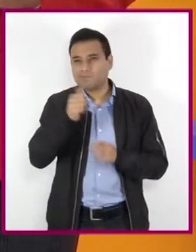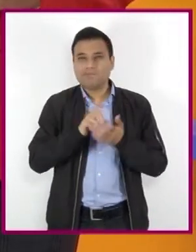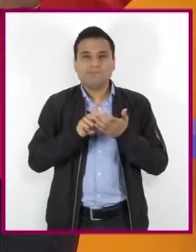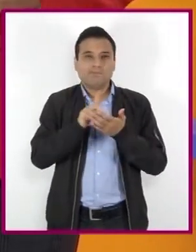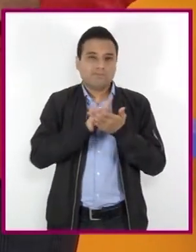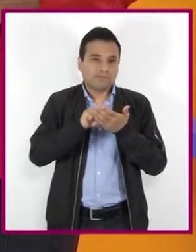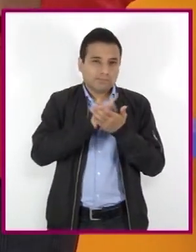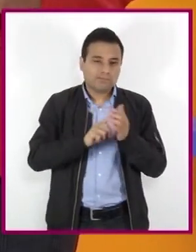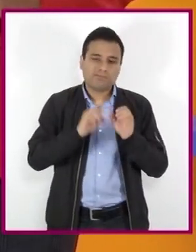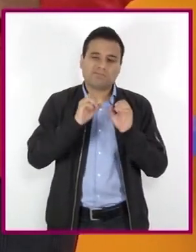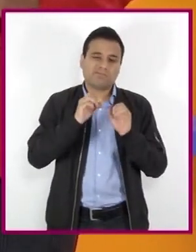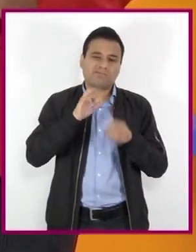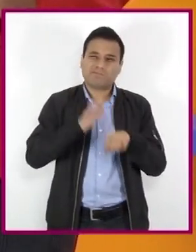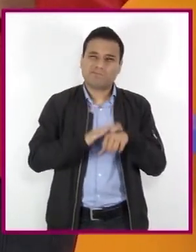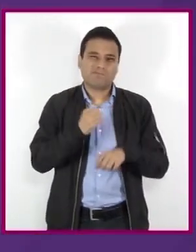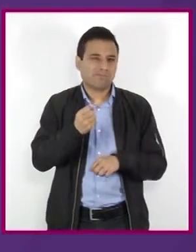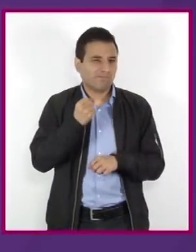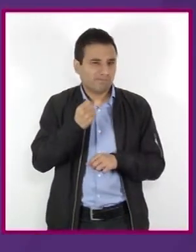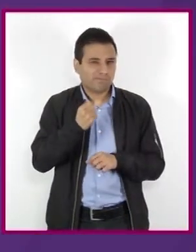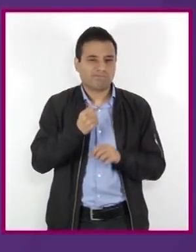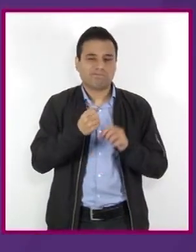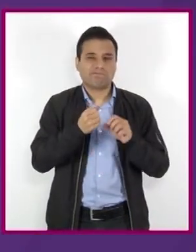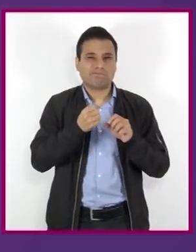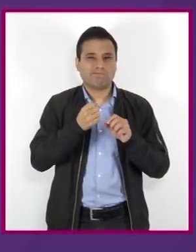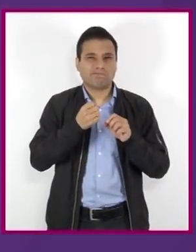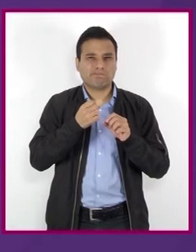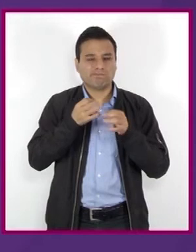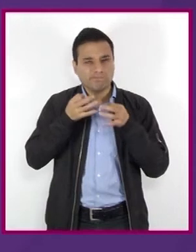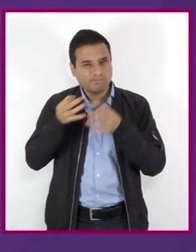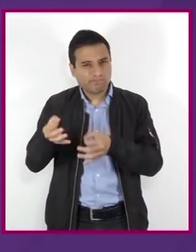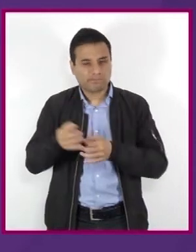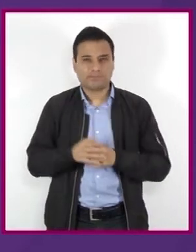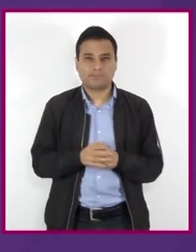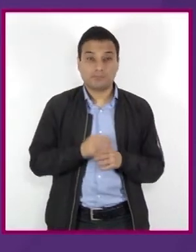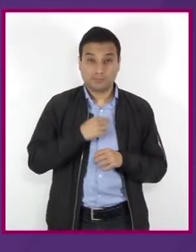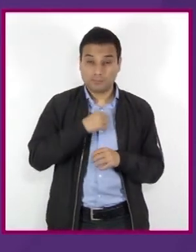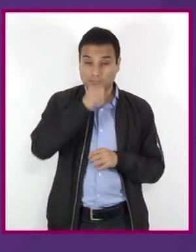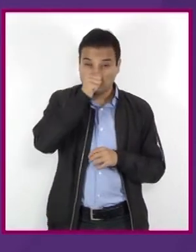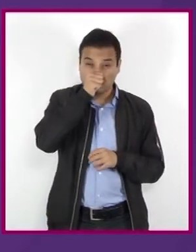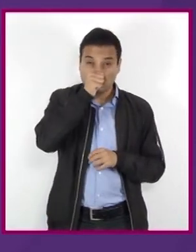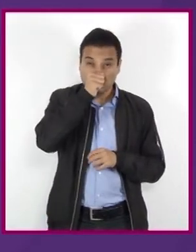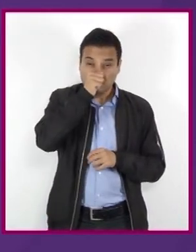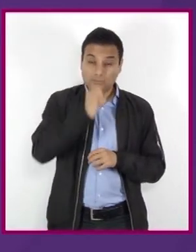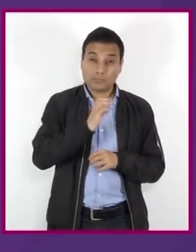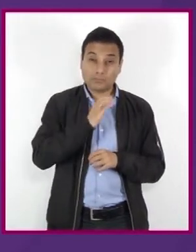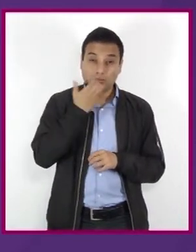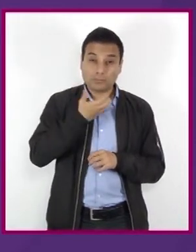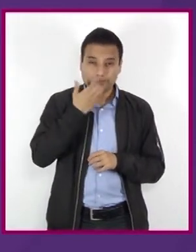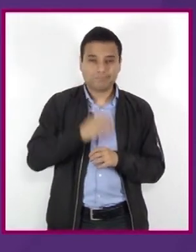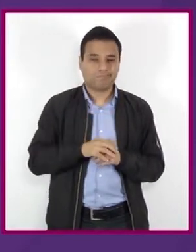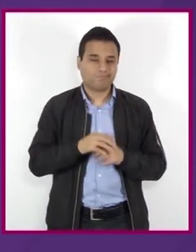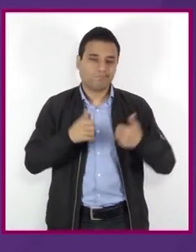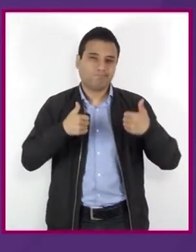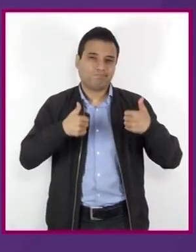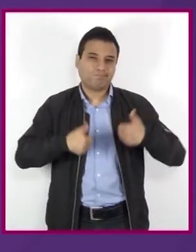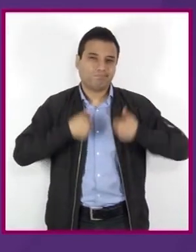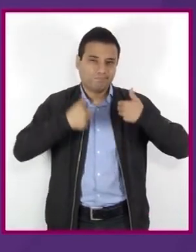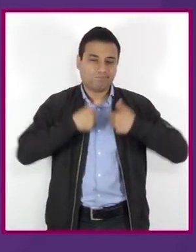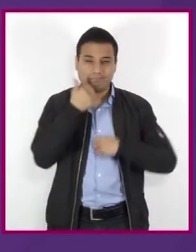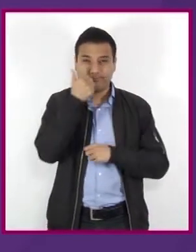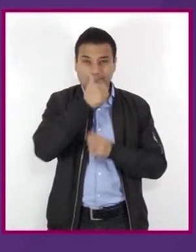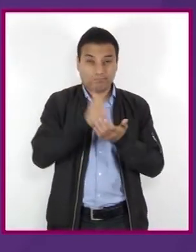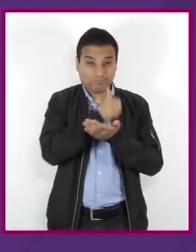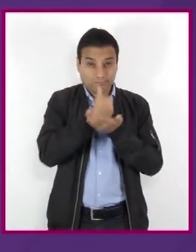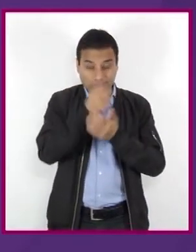y otras drogas ilícitas. El uso de inhalables ha aumentado la población estudiantil de la Ciudad de México.